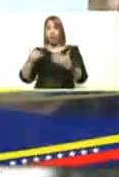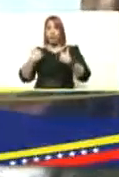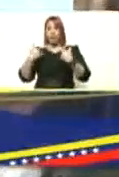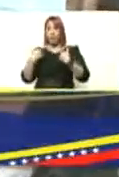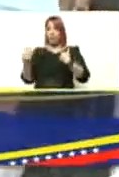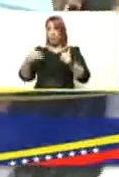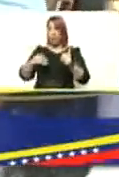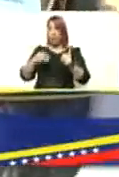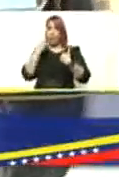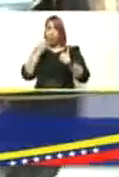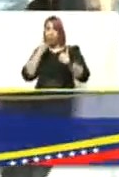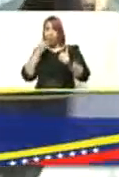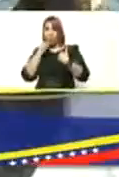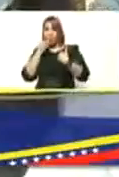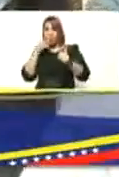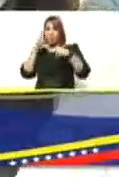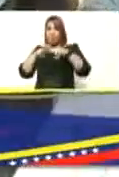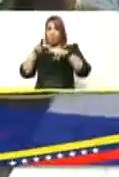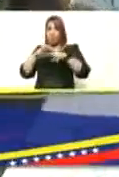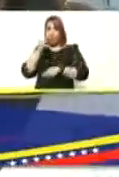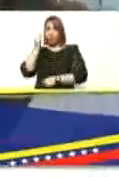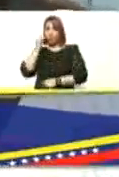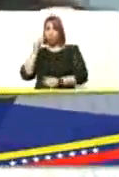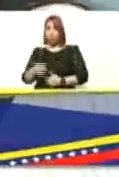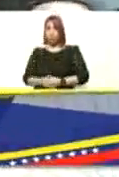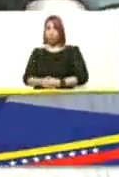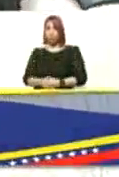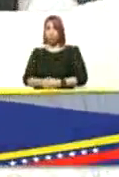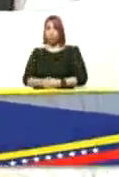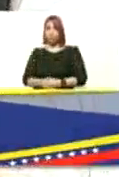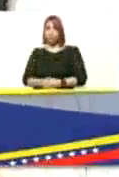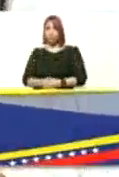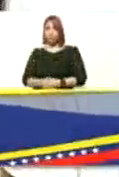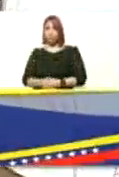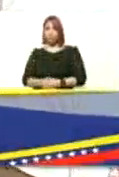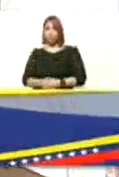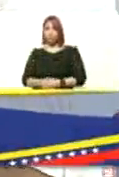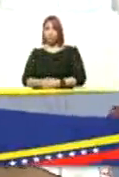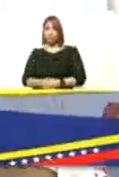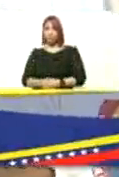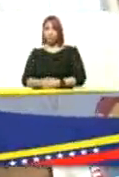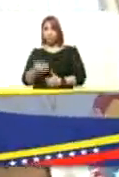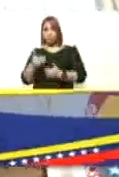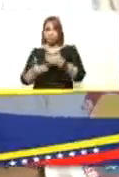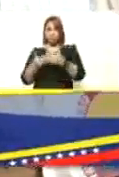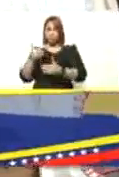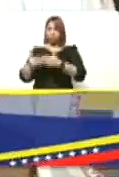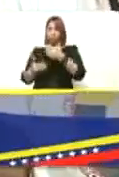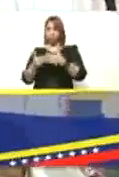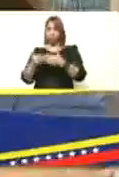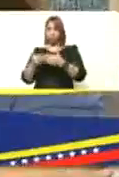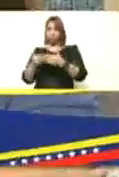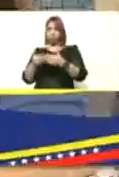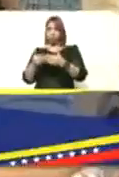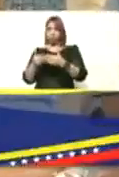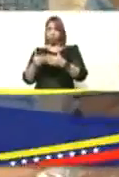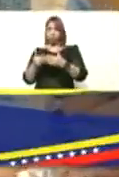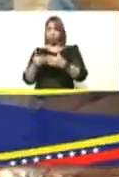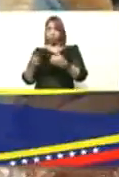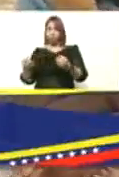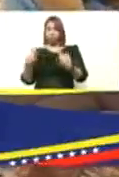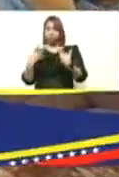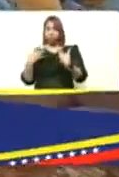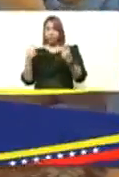más a jóvenes a niños inclusive así que a medida que el virus muta y cambia sus